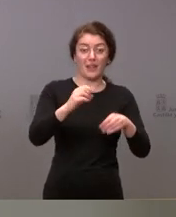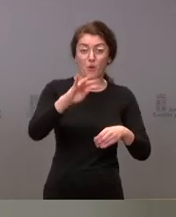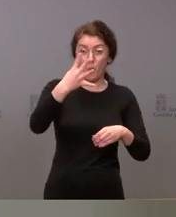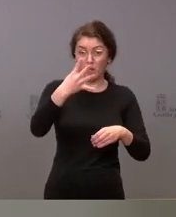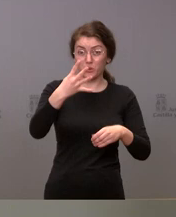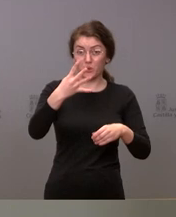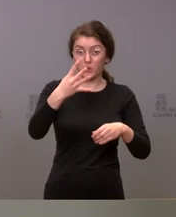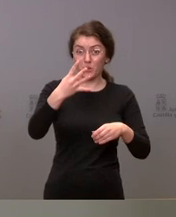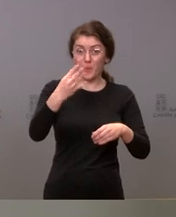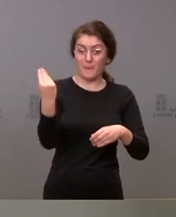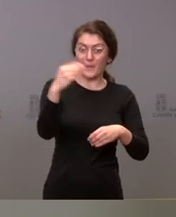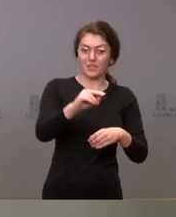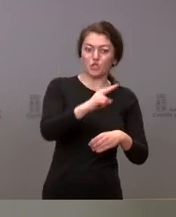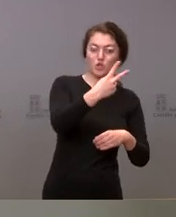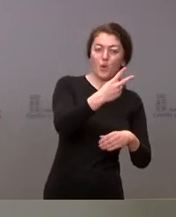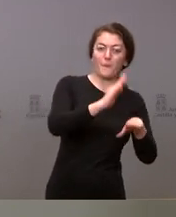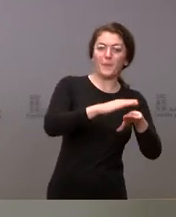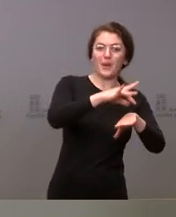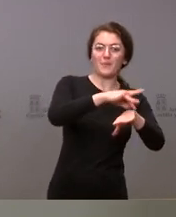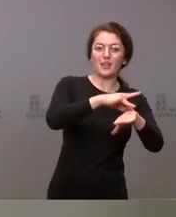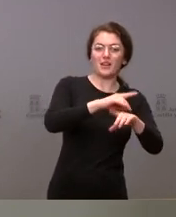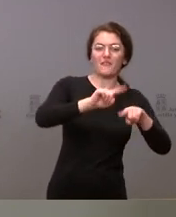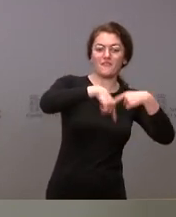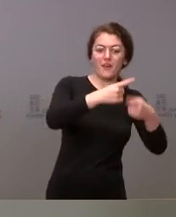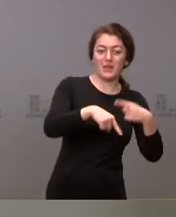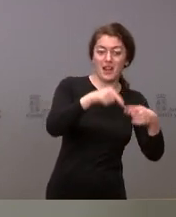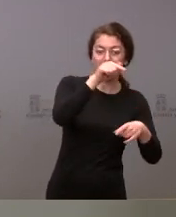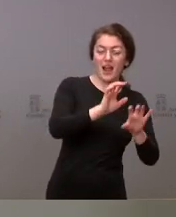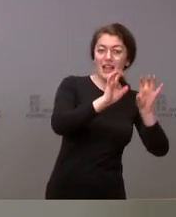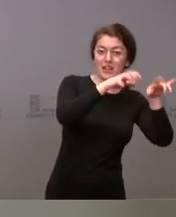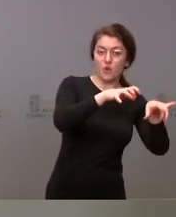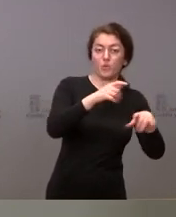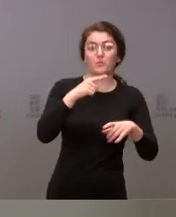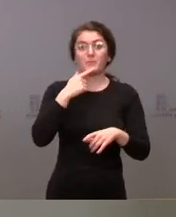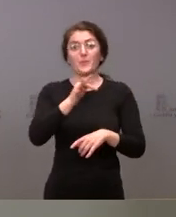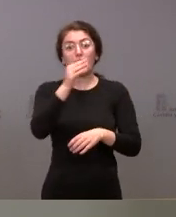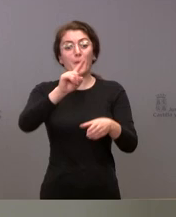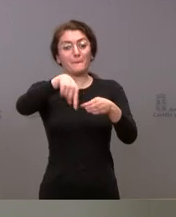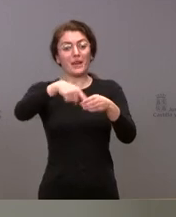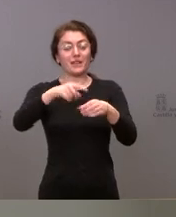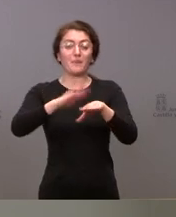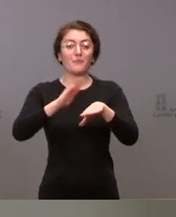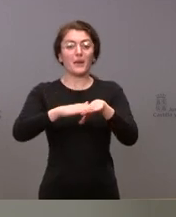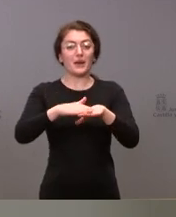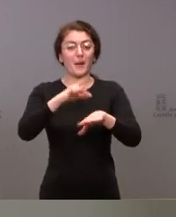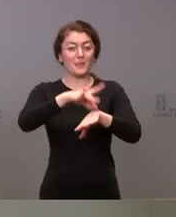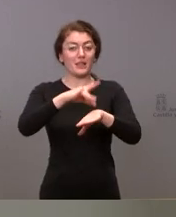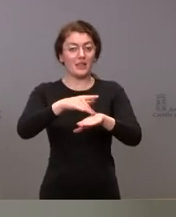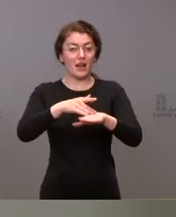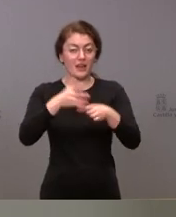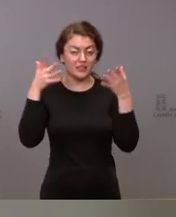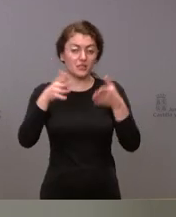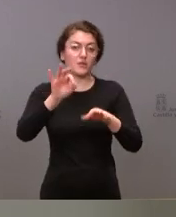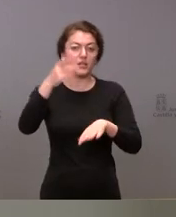dos plazas para medicina familiar y comunitaria en León, una plaza para medicina intensiva en Salamanca y una plaza para